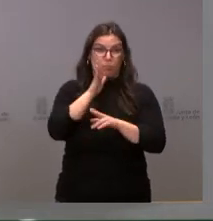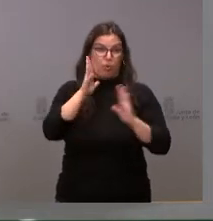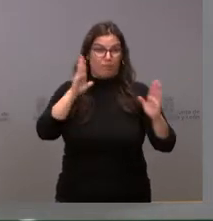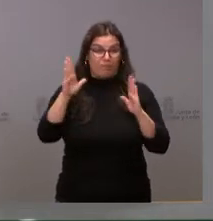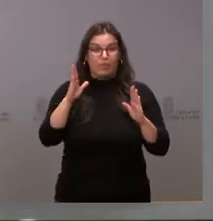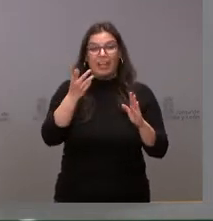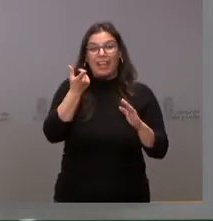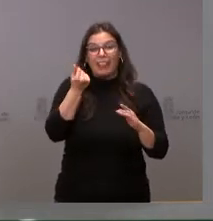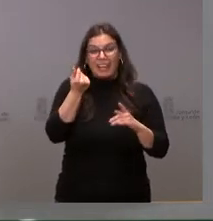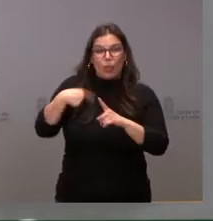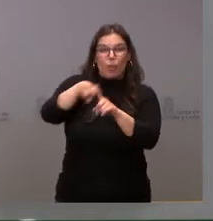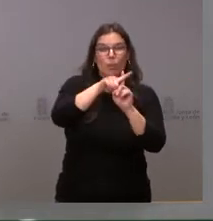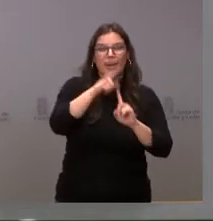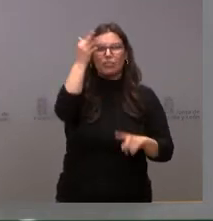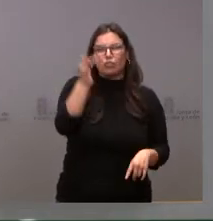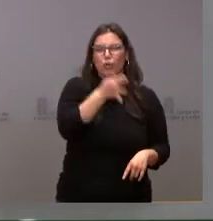decir cuánto dinero se va a devolver,